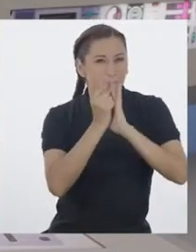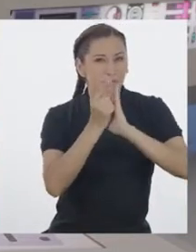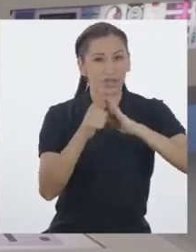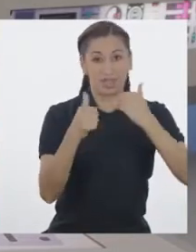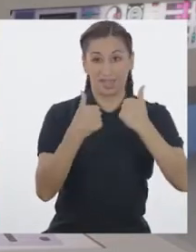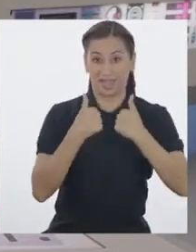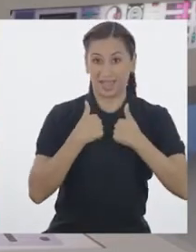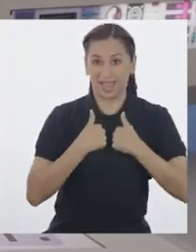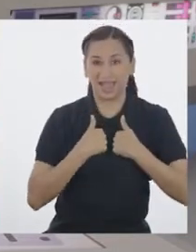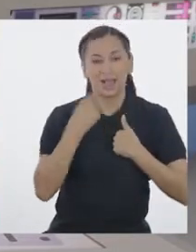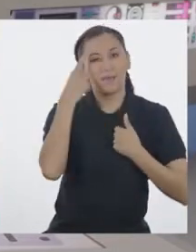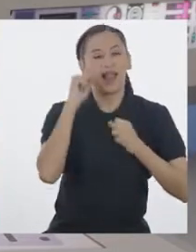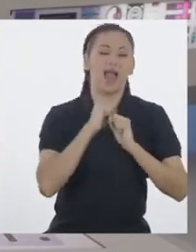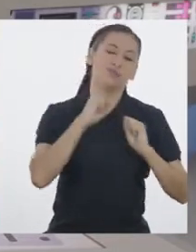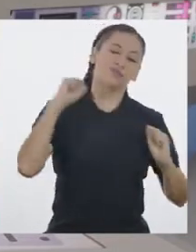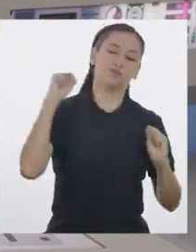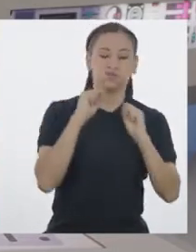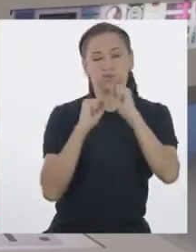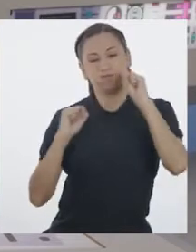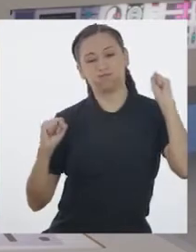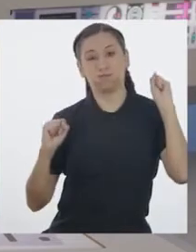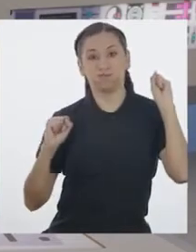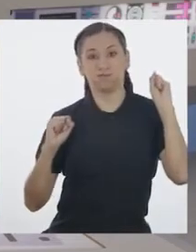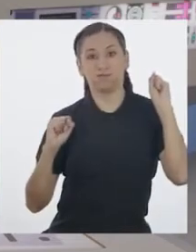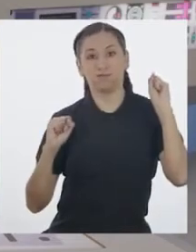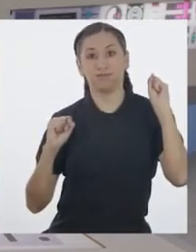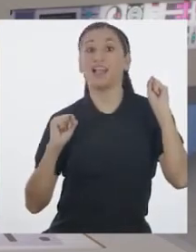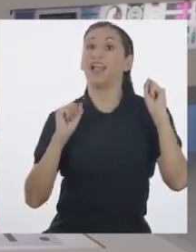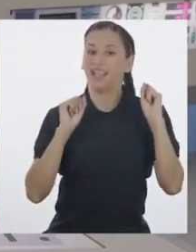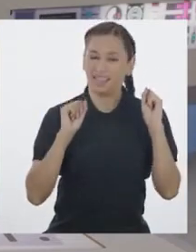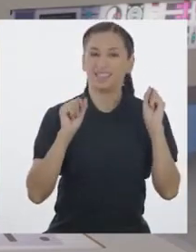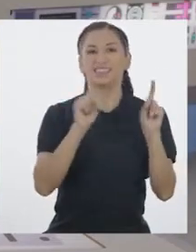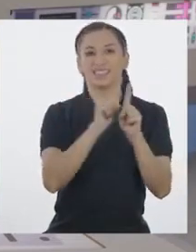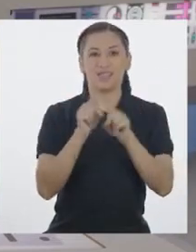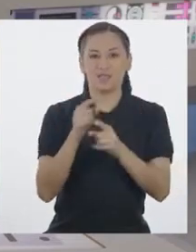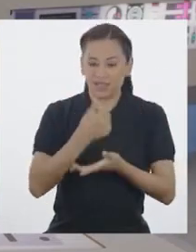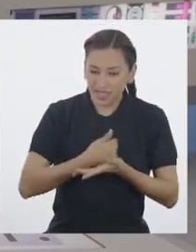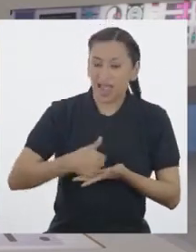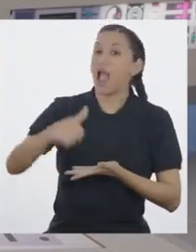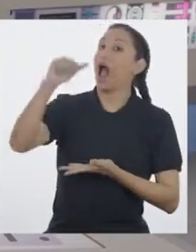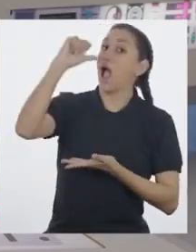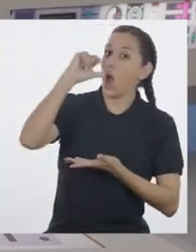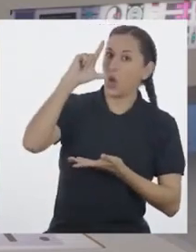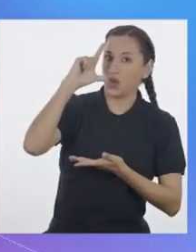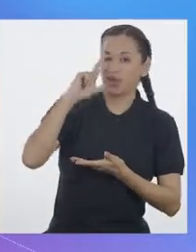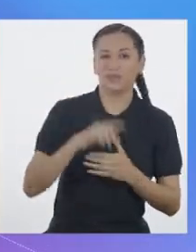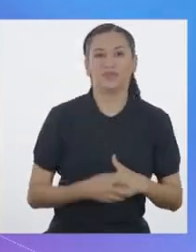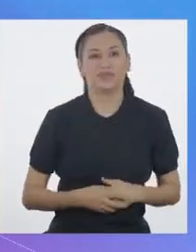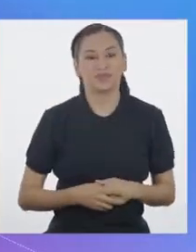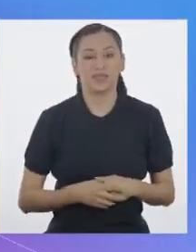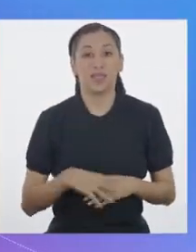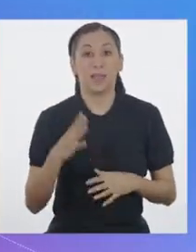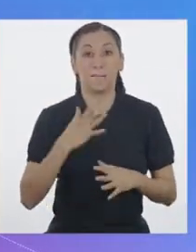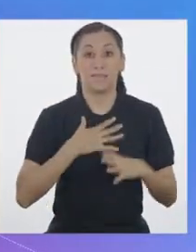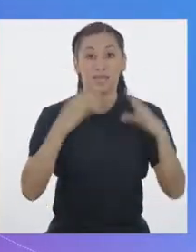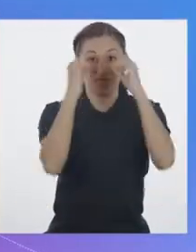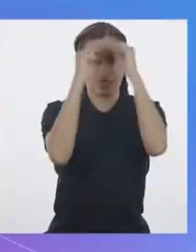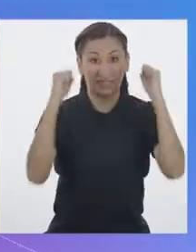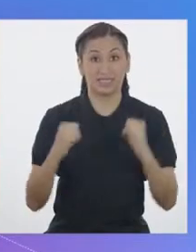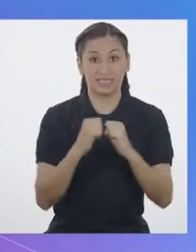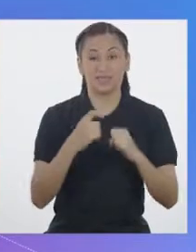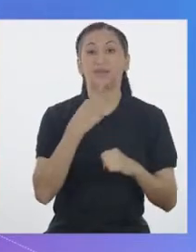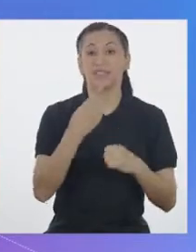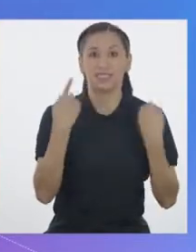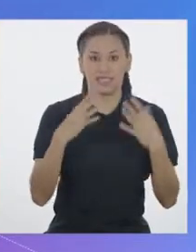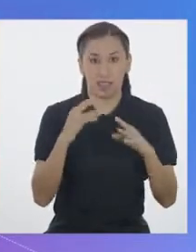minutos para estirarnos y tomar agua? Mi sistema me indica